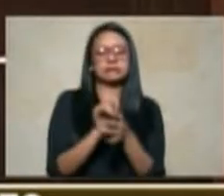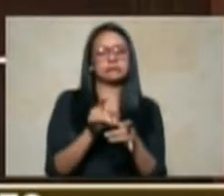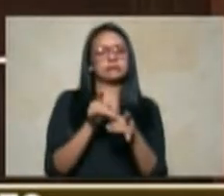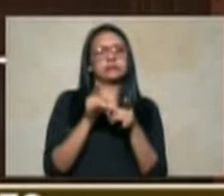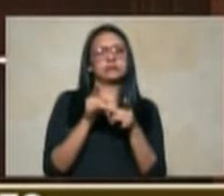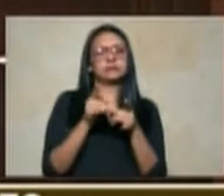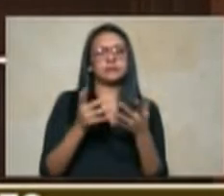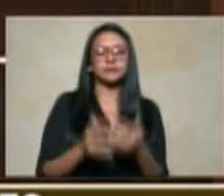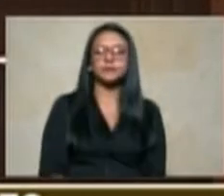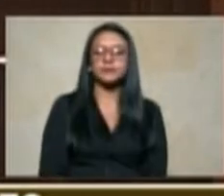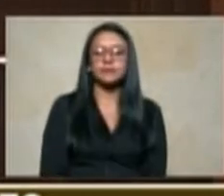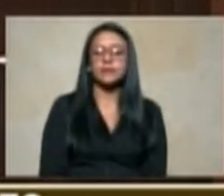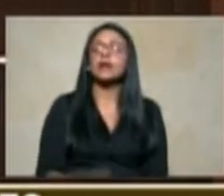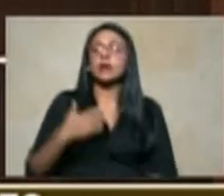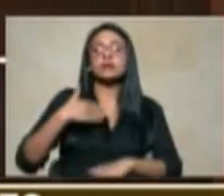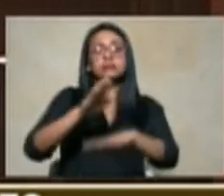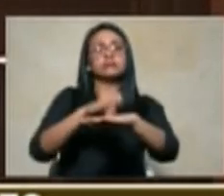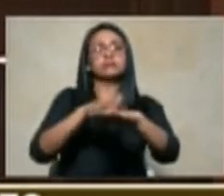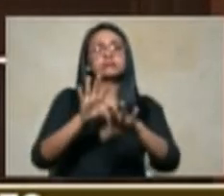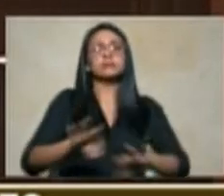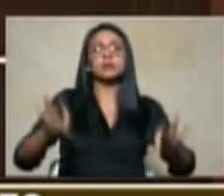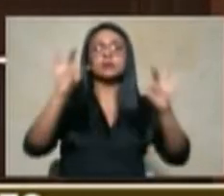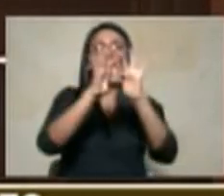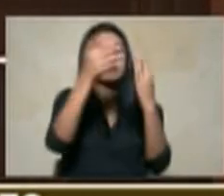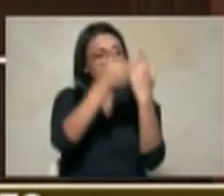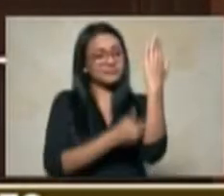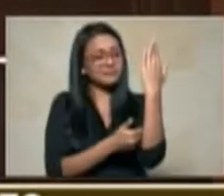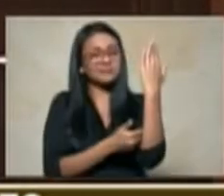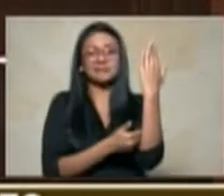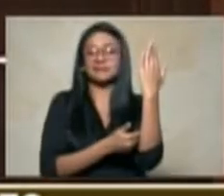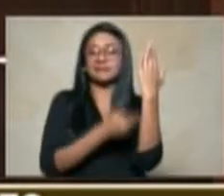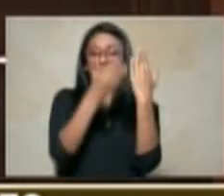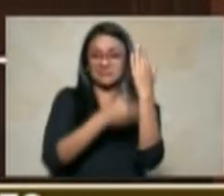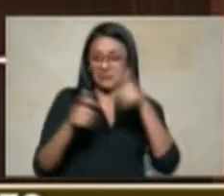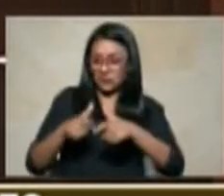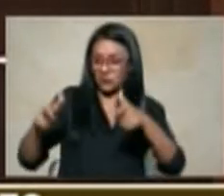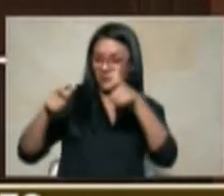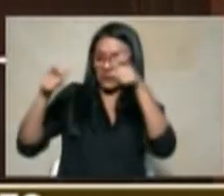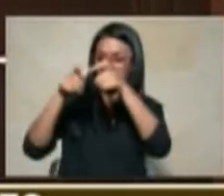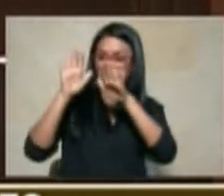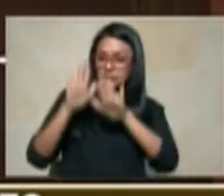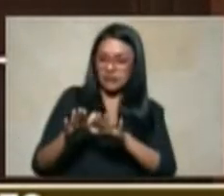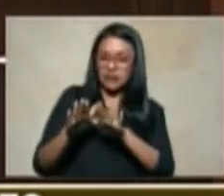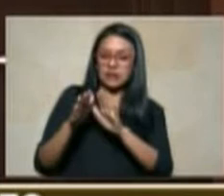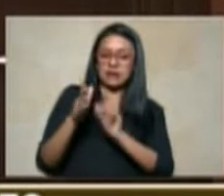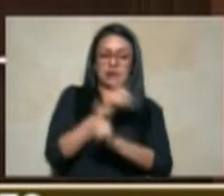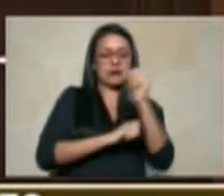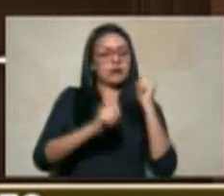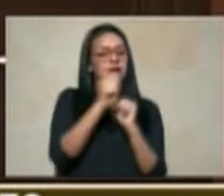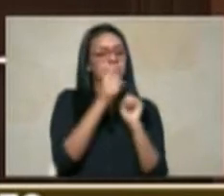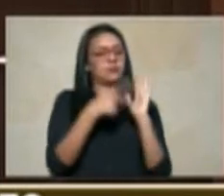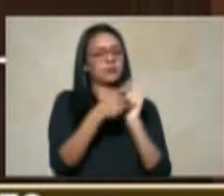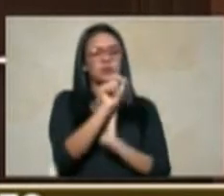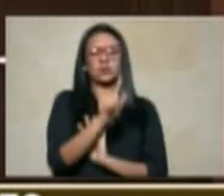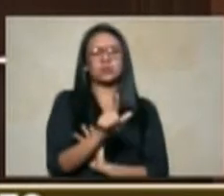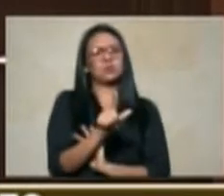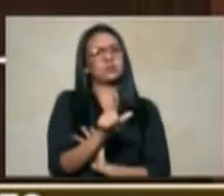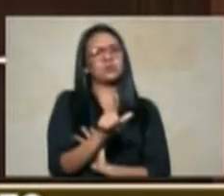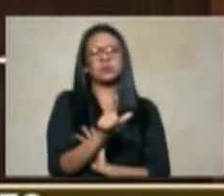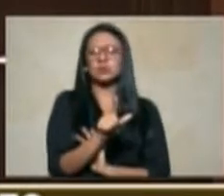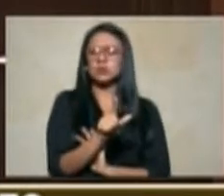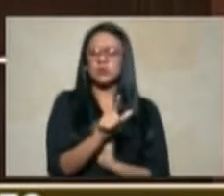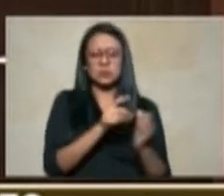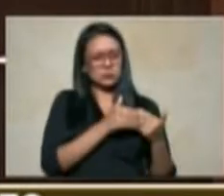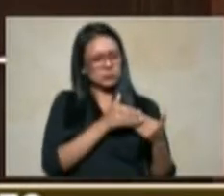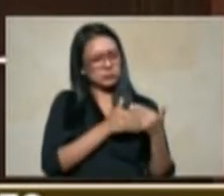también el instrumento y el ejercicio que el Congreso de la República hizo en el año 2011 ha sido un instrumento por demás reconocido